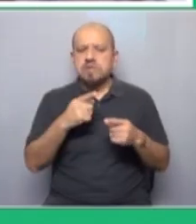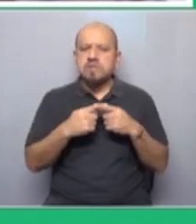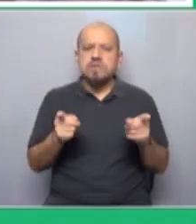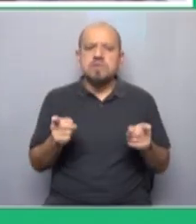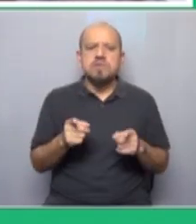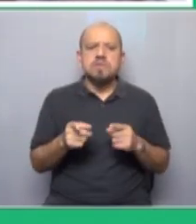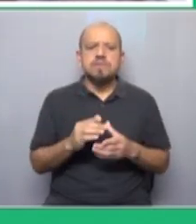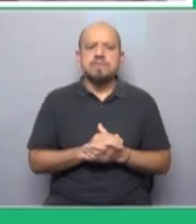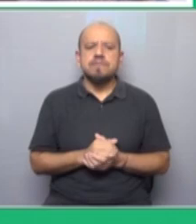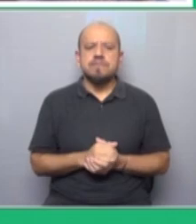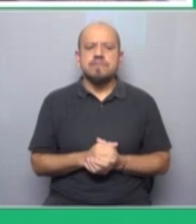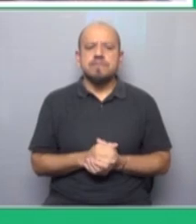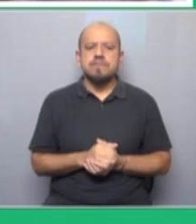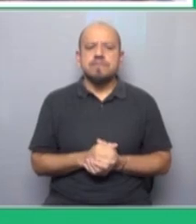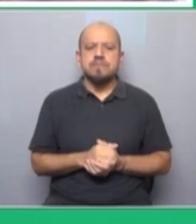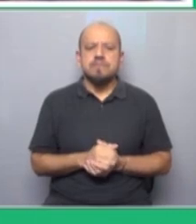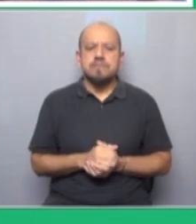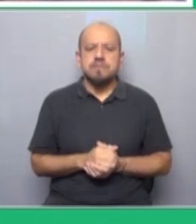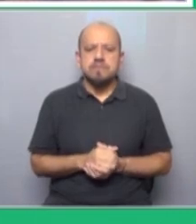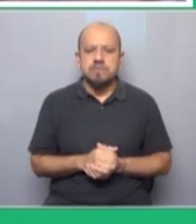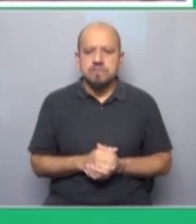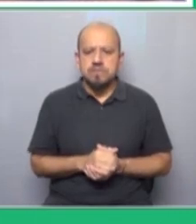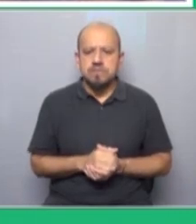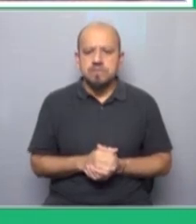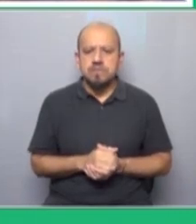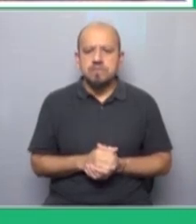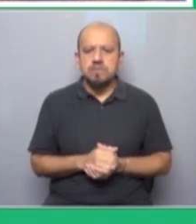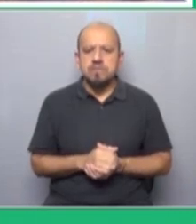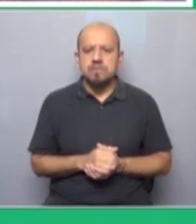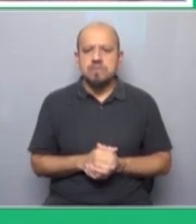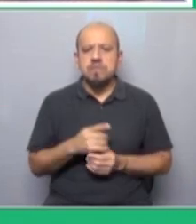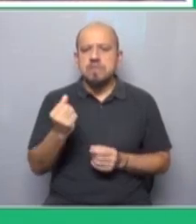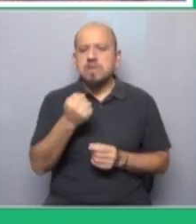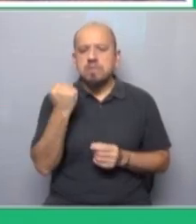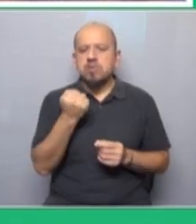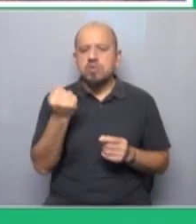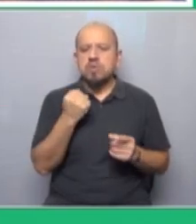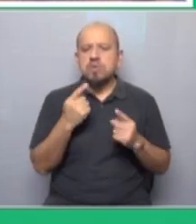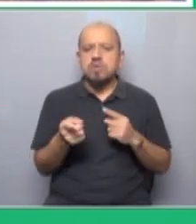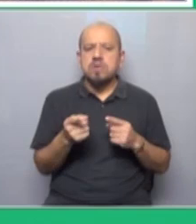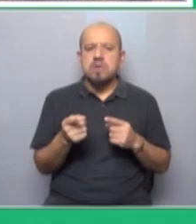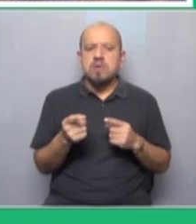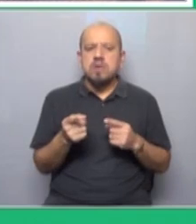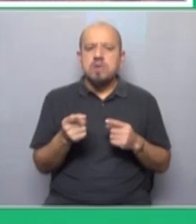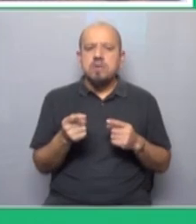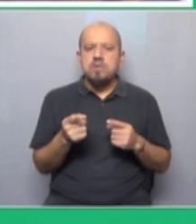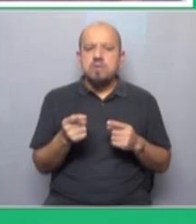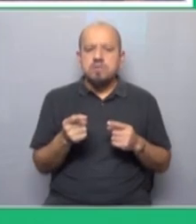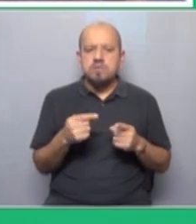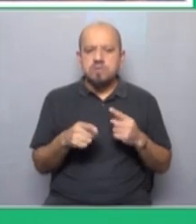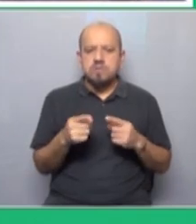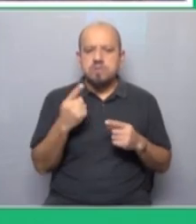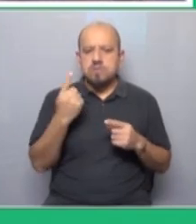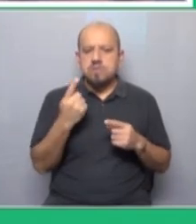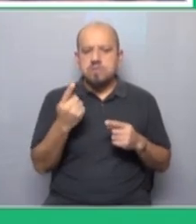tipo con esta situación? Claro. Voy a contestar esa pregunta. muy importante como manera de concluir la entrevista. Pero primero